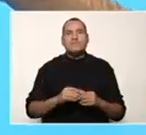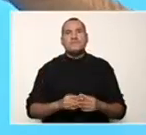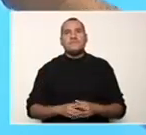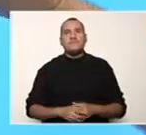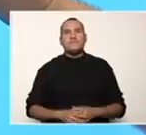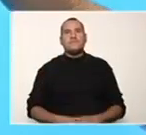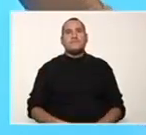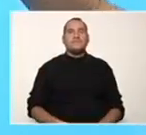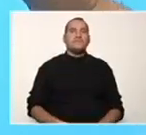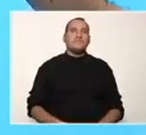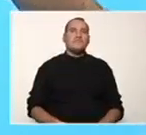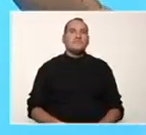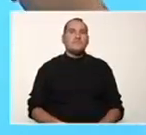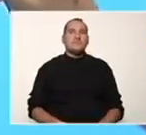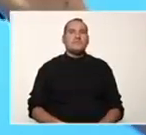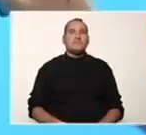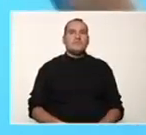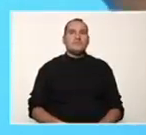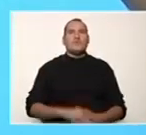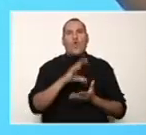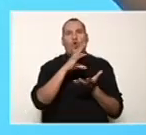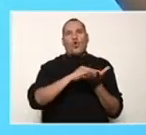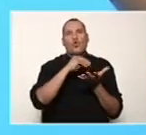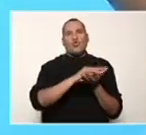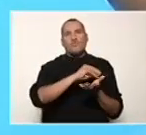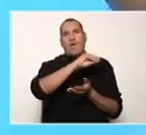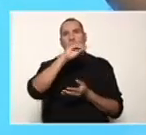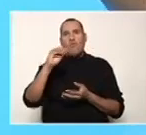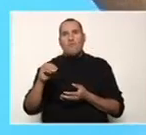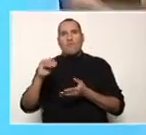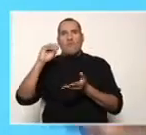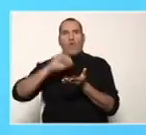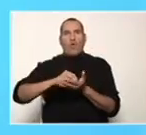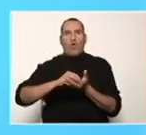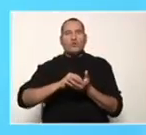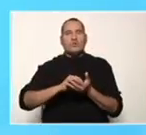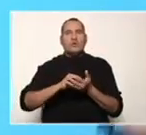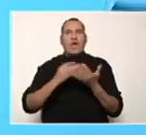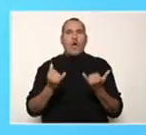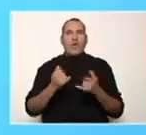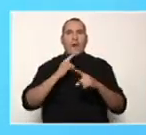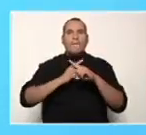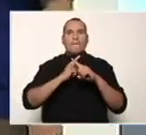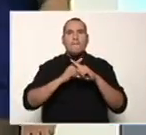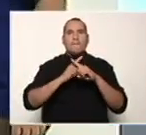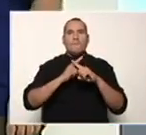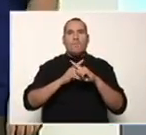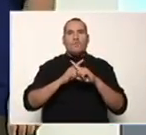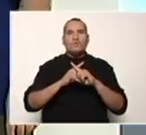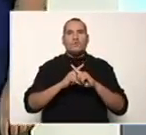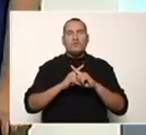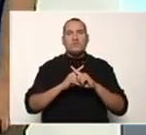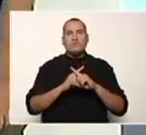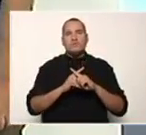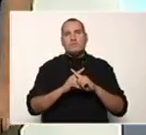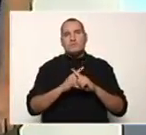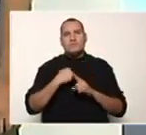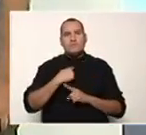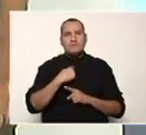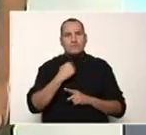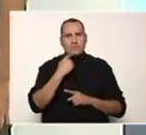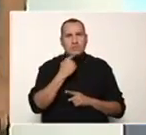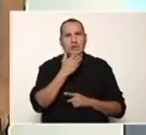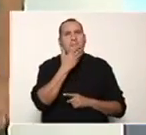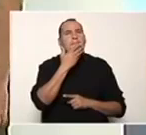Raíz cúbica de 3. Ahora lo vamos a multiplicar por lo que me conviene